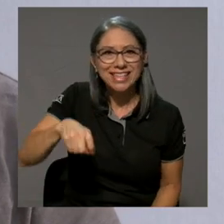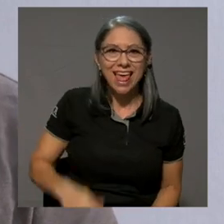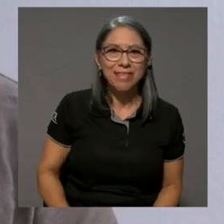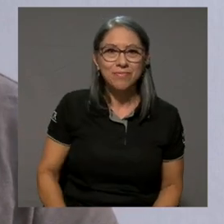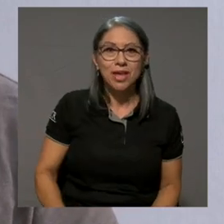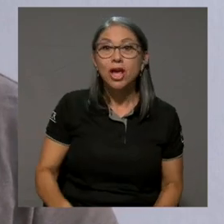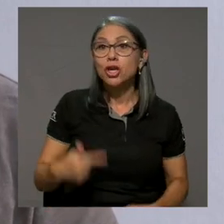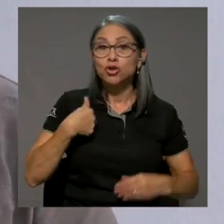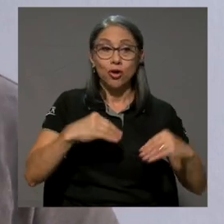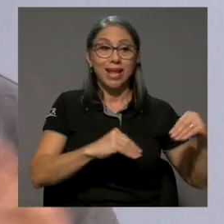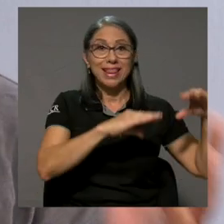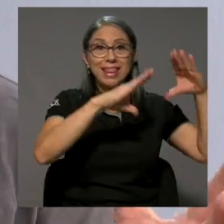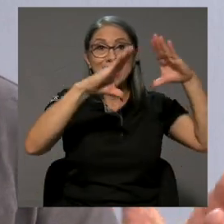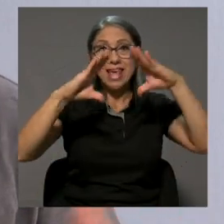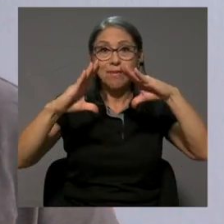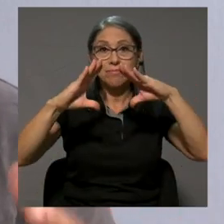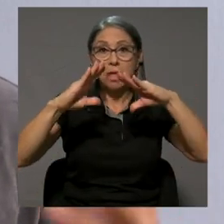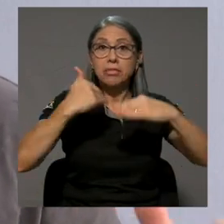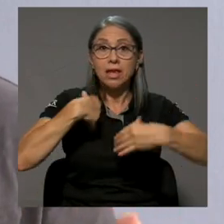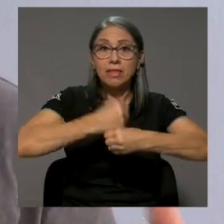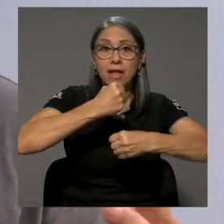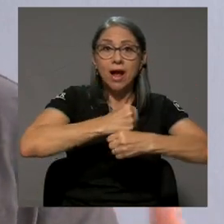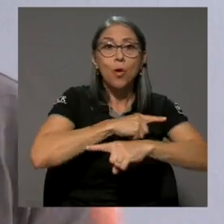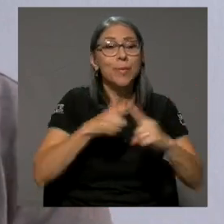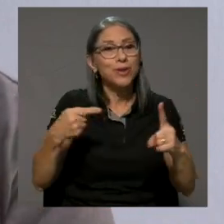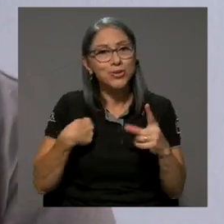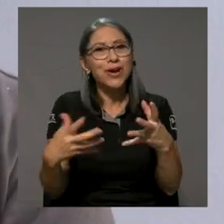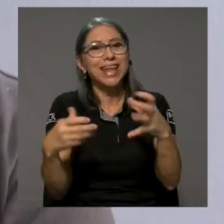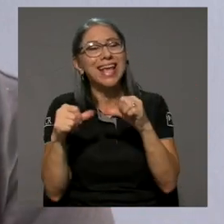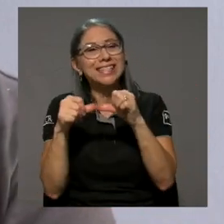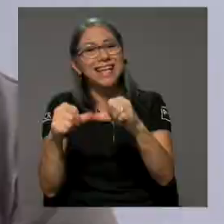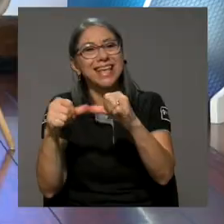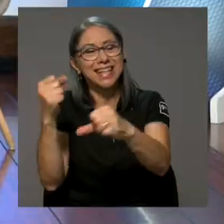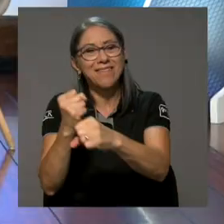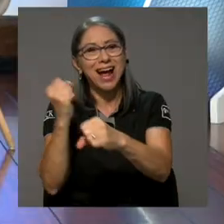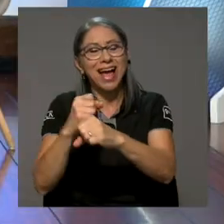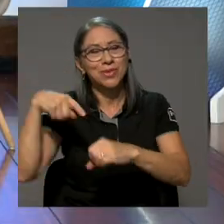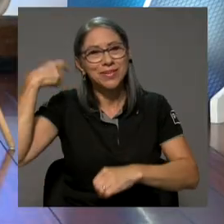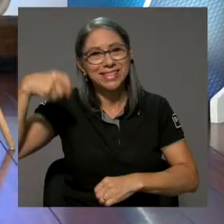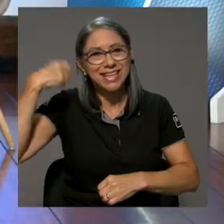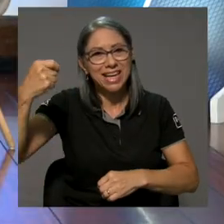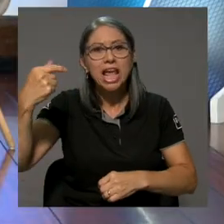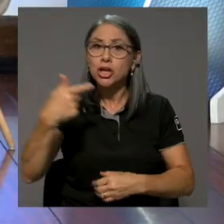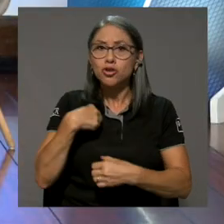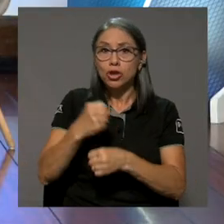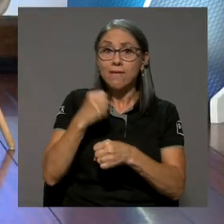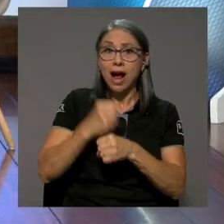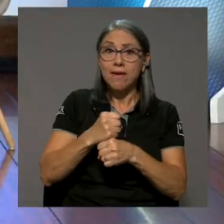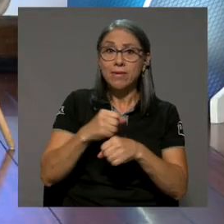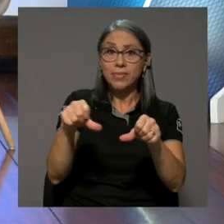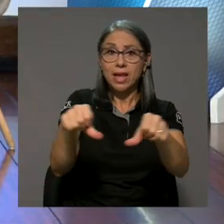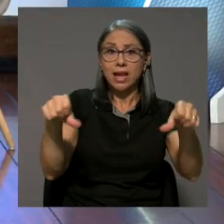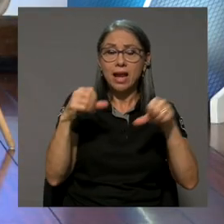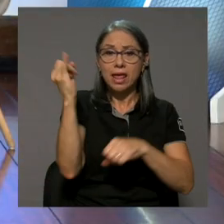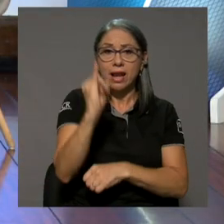necesidad. Tenía trabajo durante el día, pero quería seguir trabajando en cine, trabajaba en el mundo del arte.